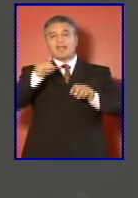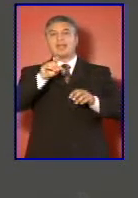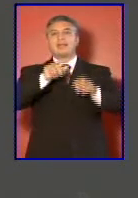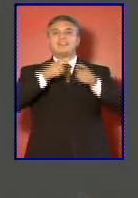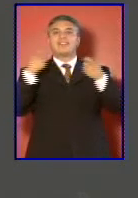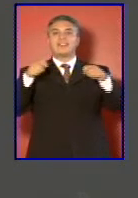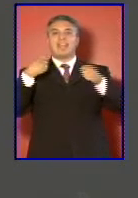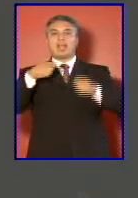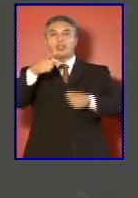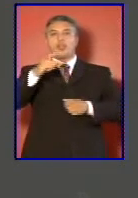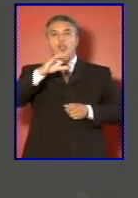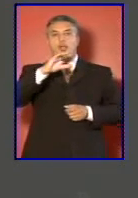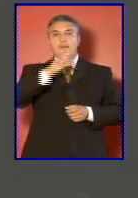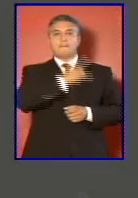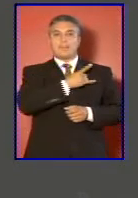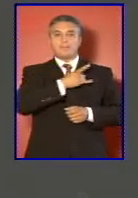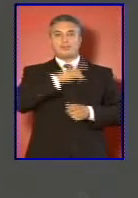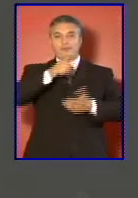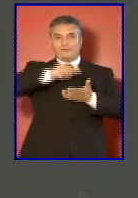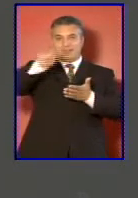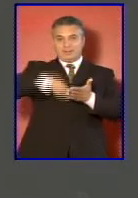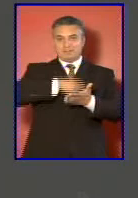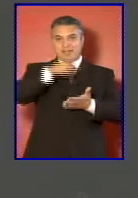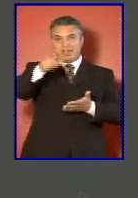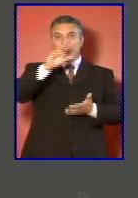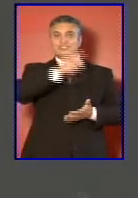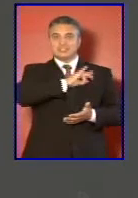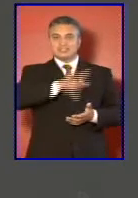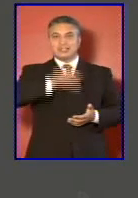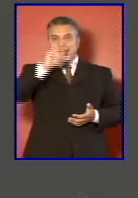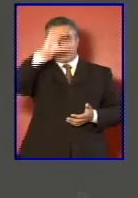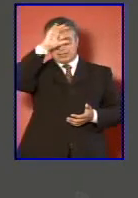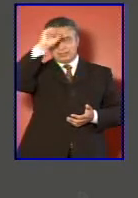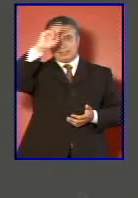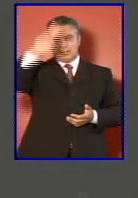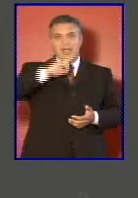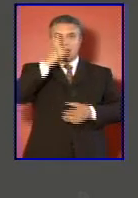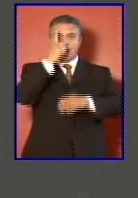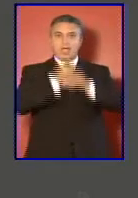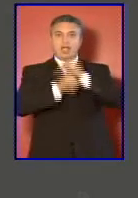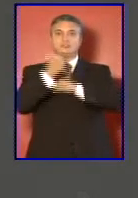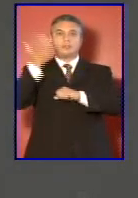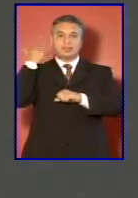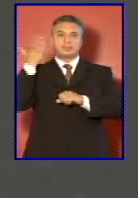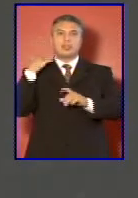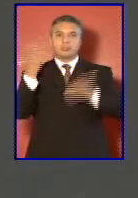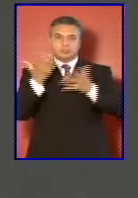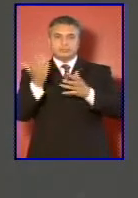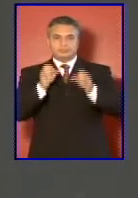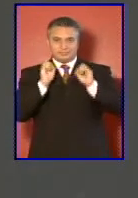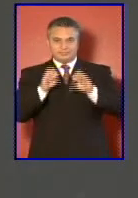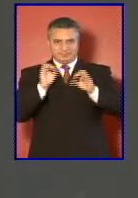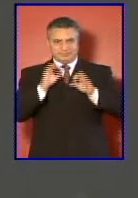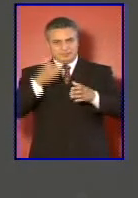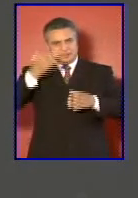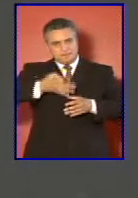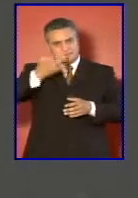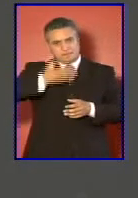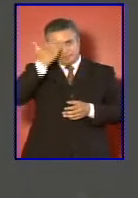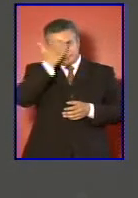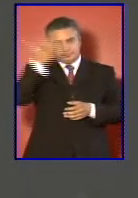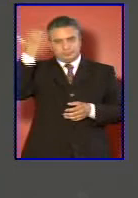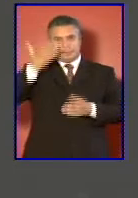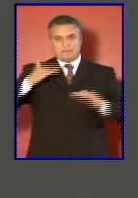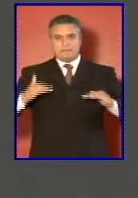firmado por Argentina y Chile el año pasado y que significa un perfeccionamiento en la integración y cooperación entre ambos